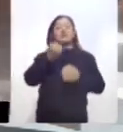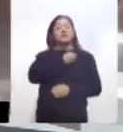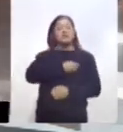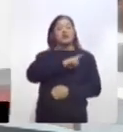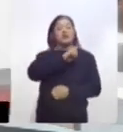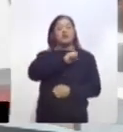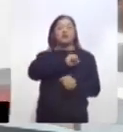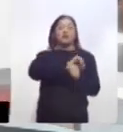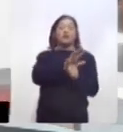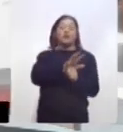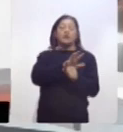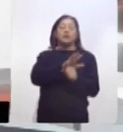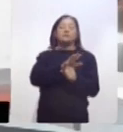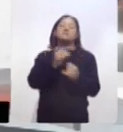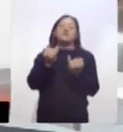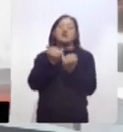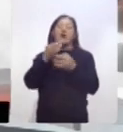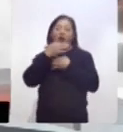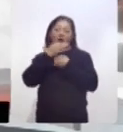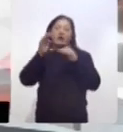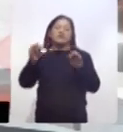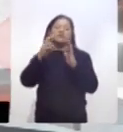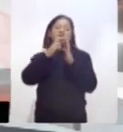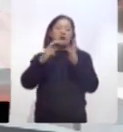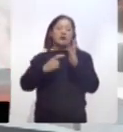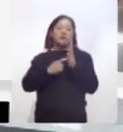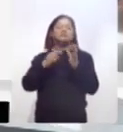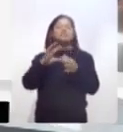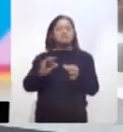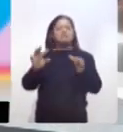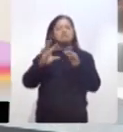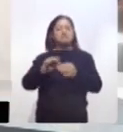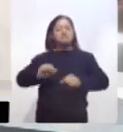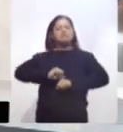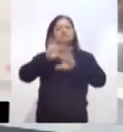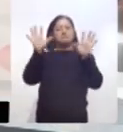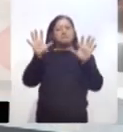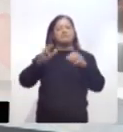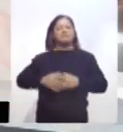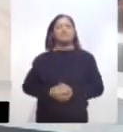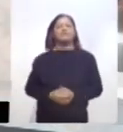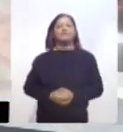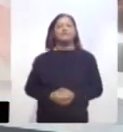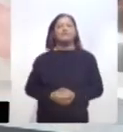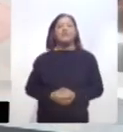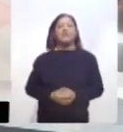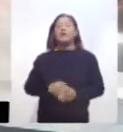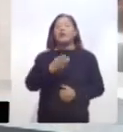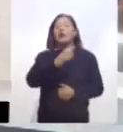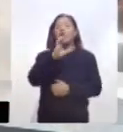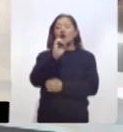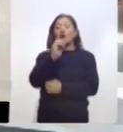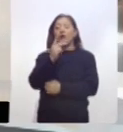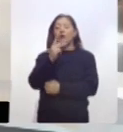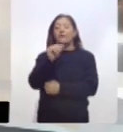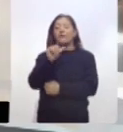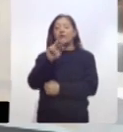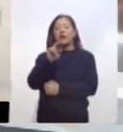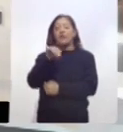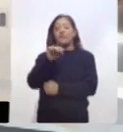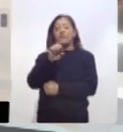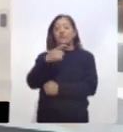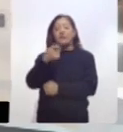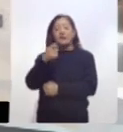COVID-19. Le daremos todos los detalles al respecto. En este sentido, la Coparmex en Tlaxcala